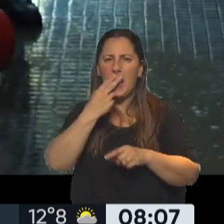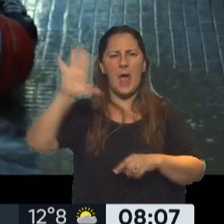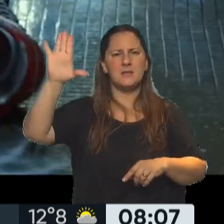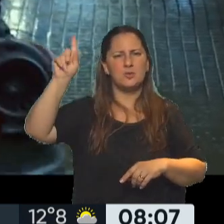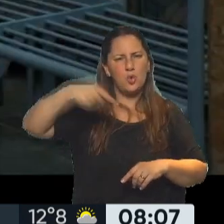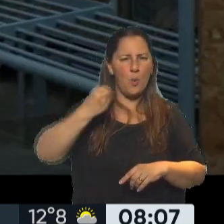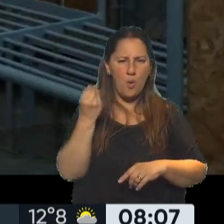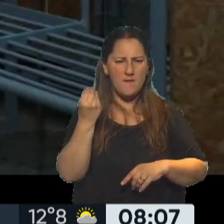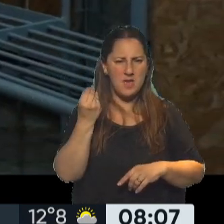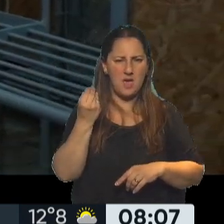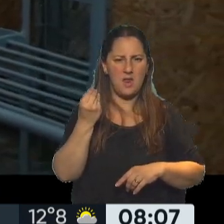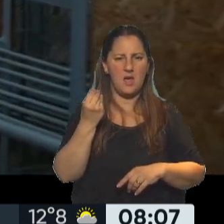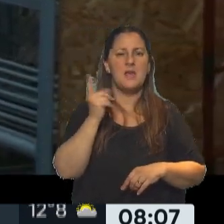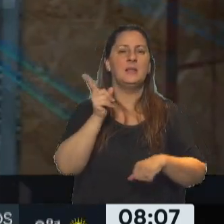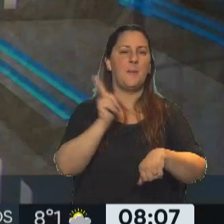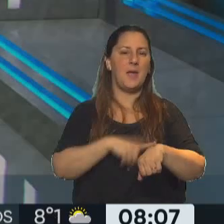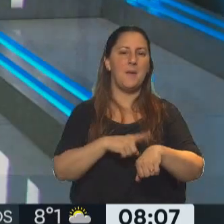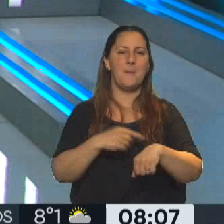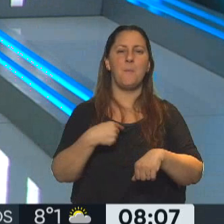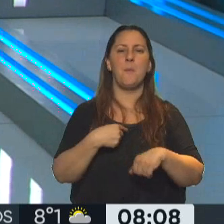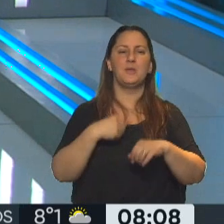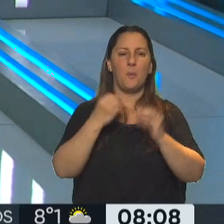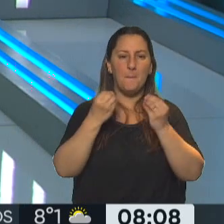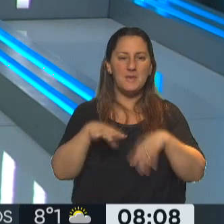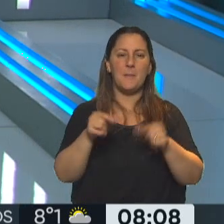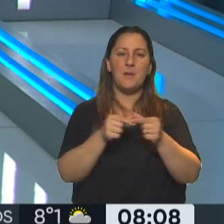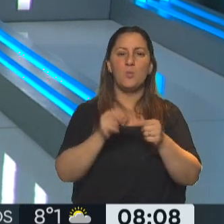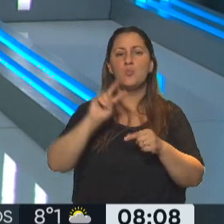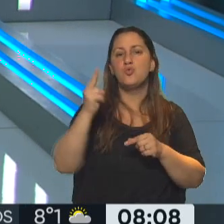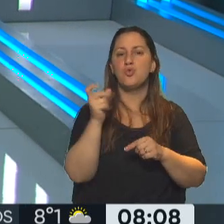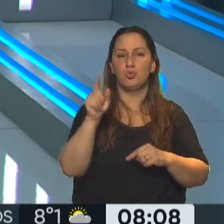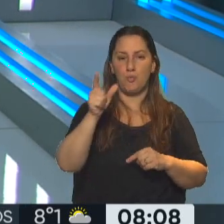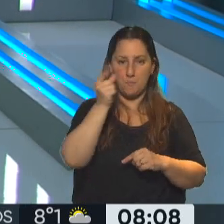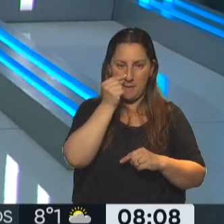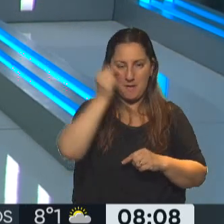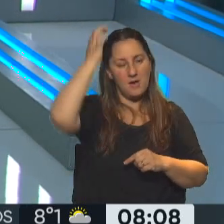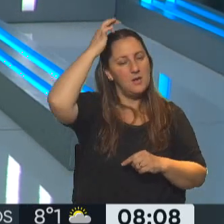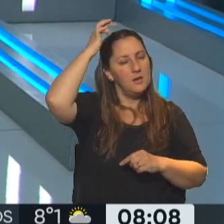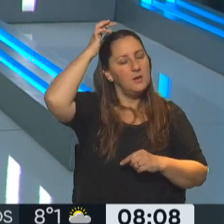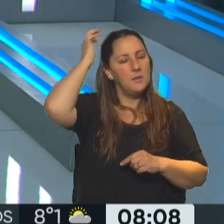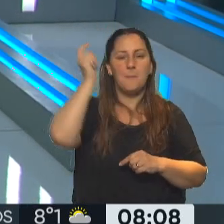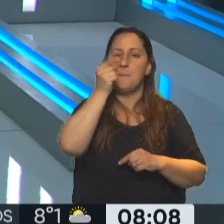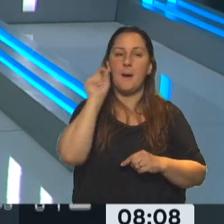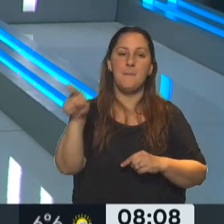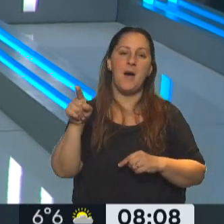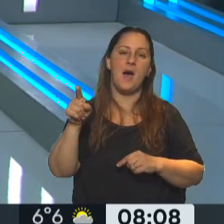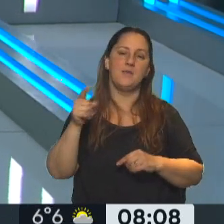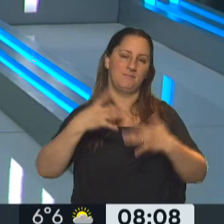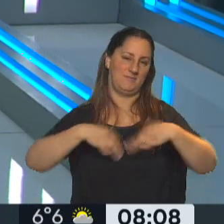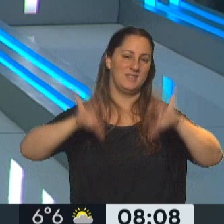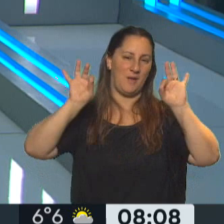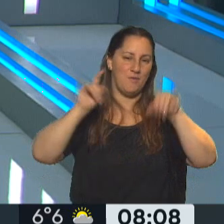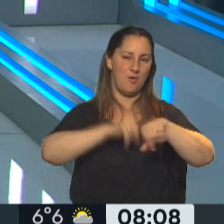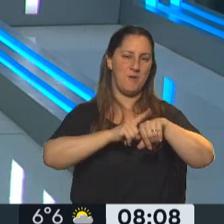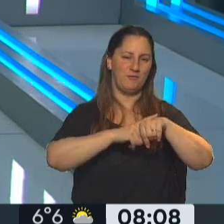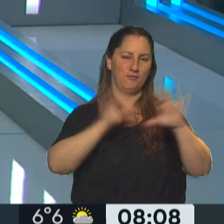Al mismo tiempo, él está golpeado cuando empieza la película por la muerte de su padre. Su padre nada más y nada menos que un sobreviviente del